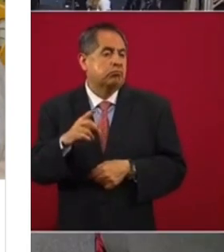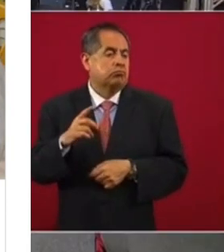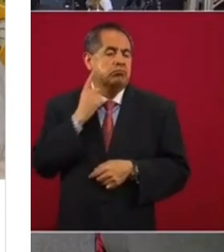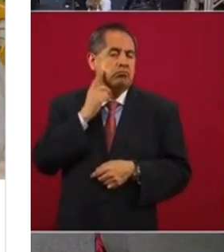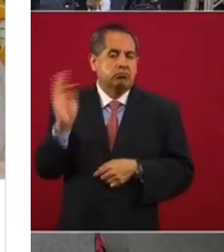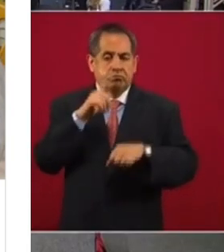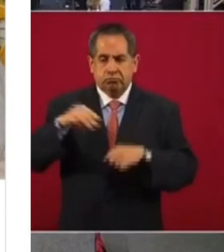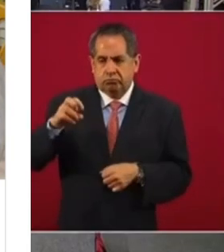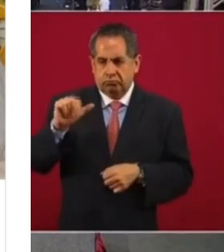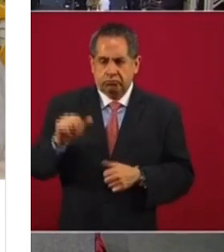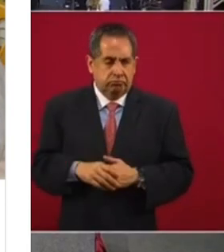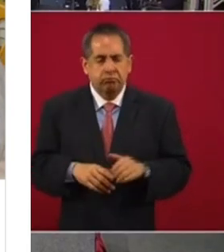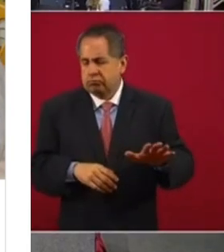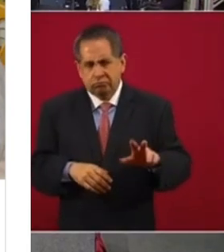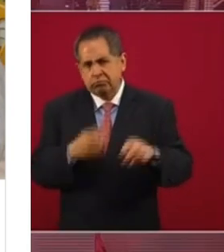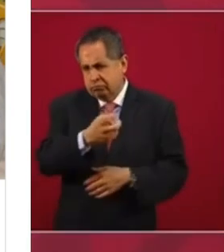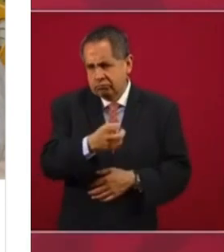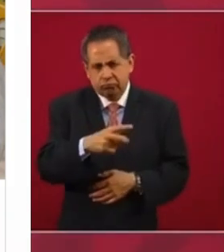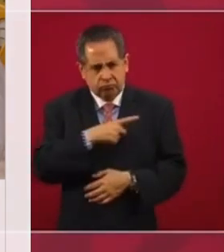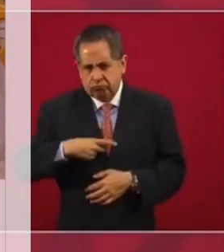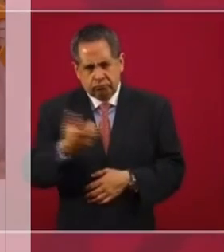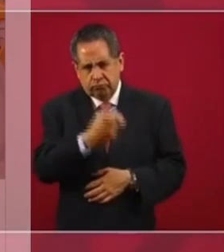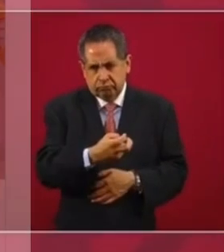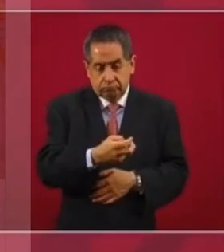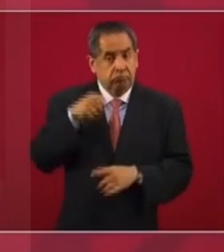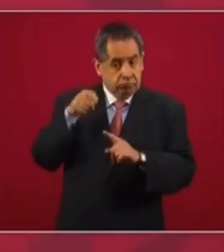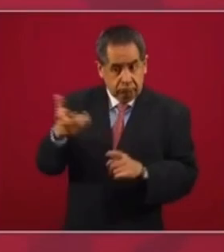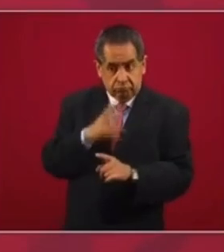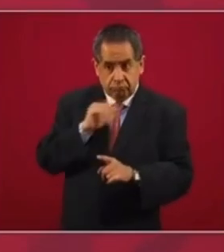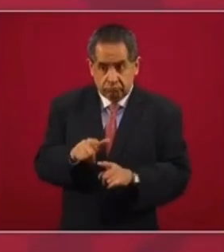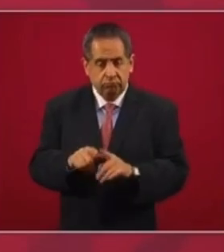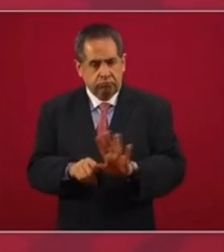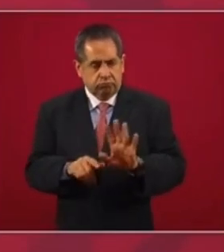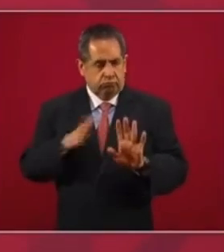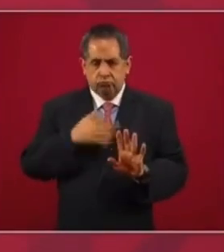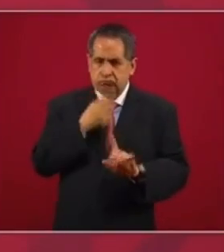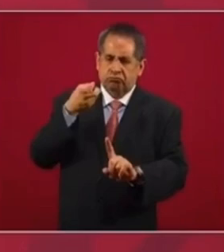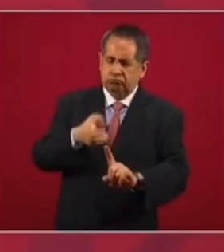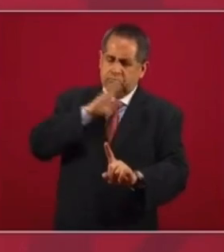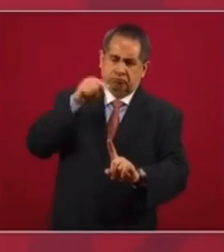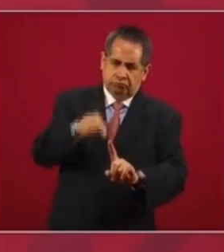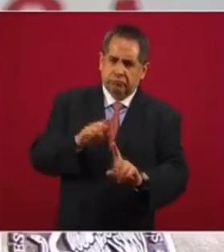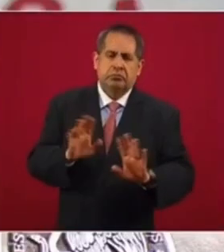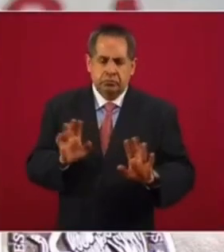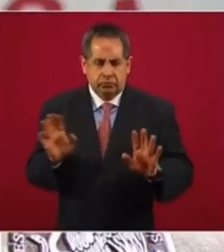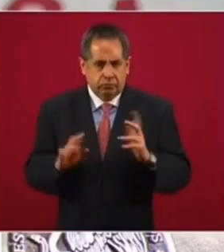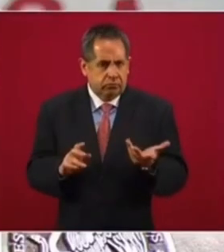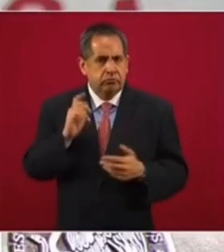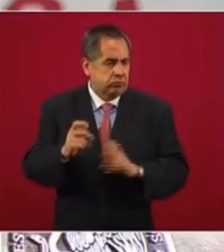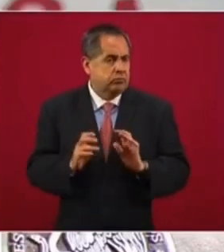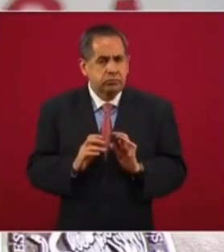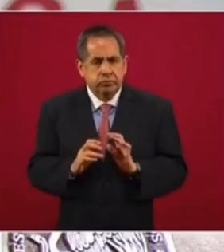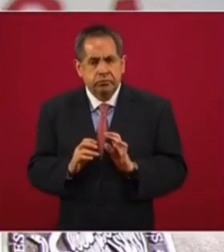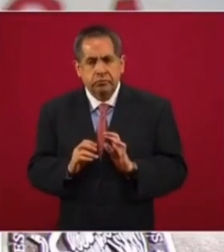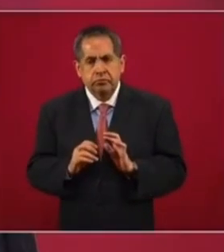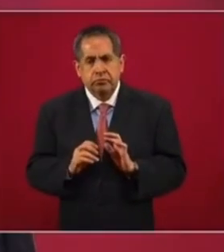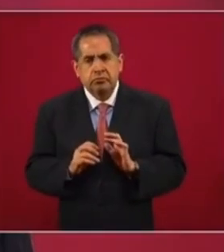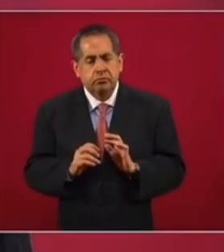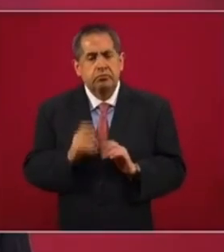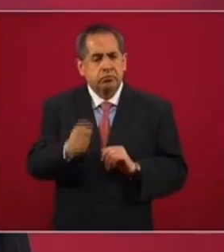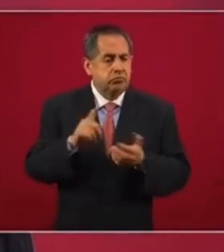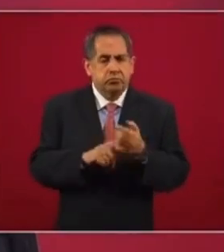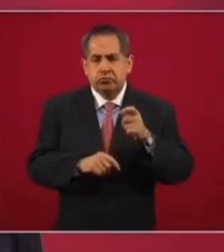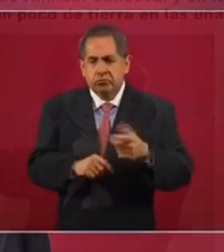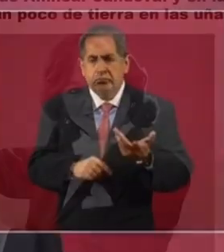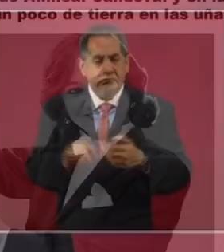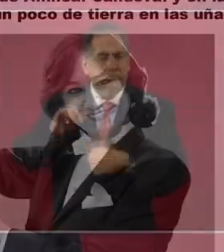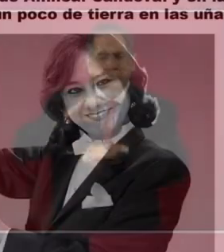Sí, no debe de hacerse eso, tampoco significa que lo haga, no estoy afirmando que lo haga, eso tiene